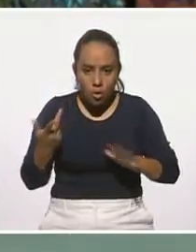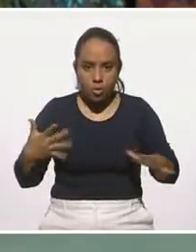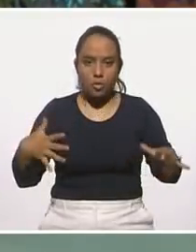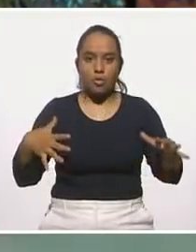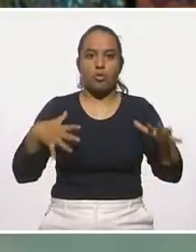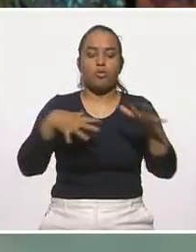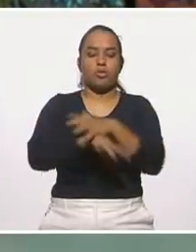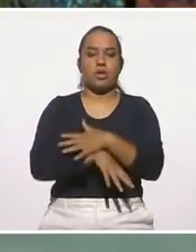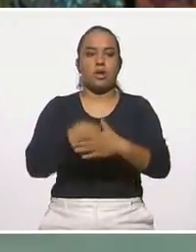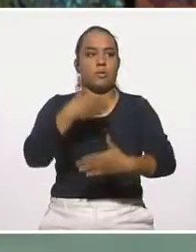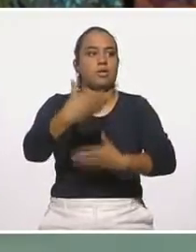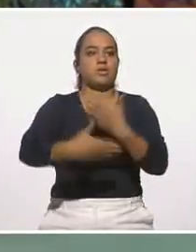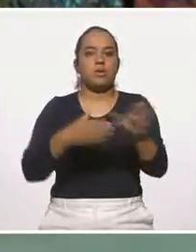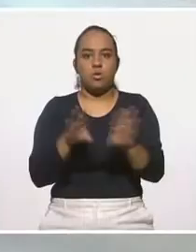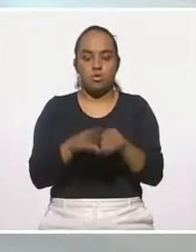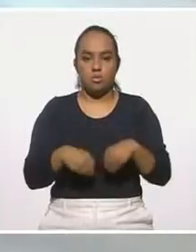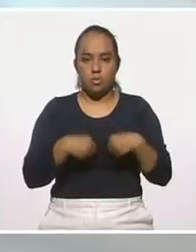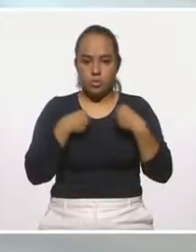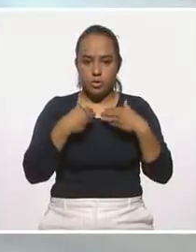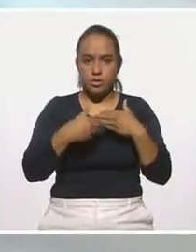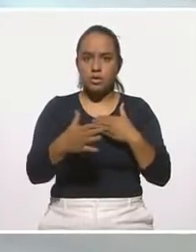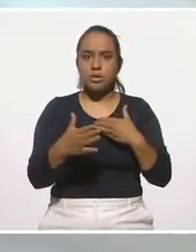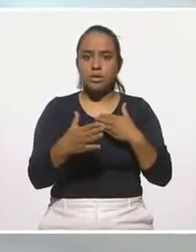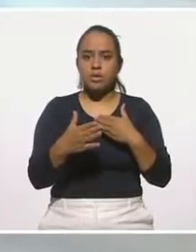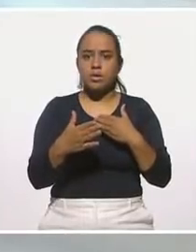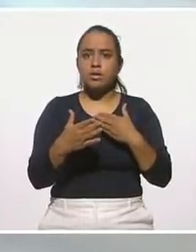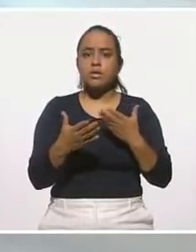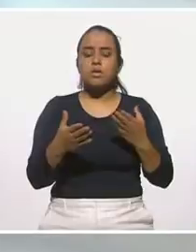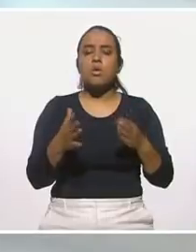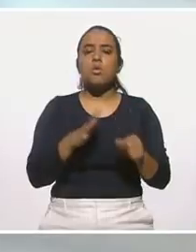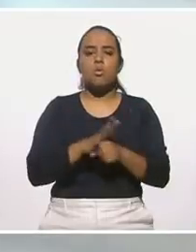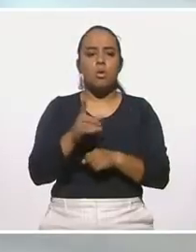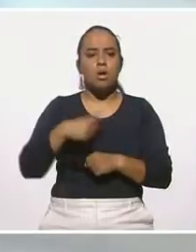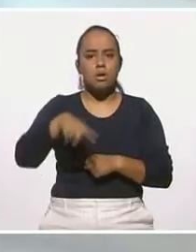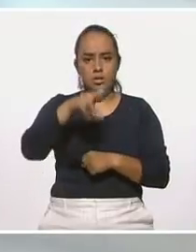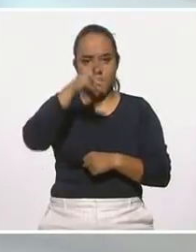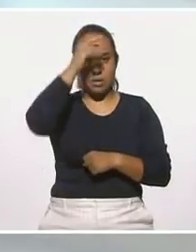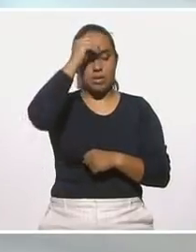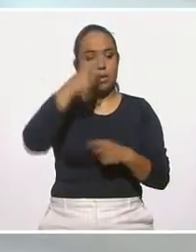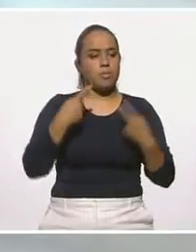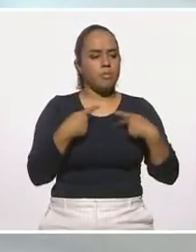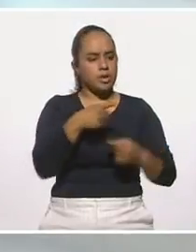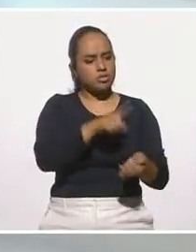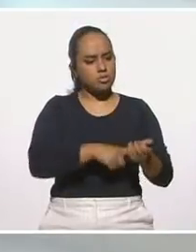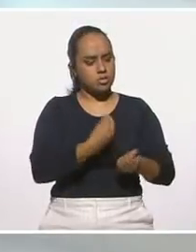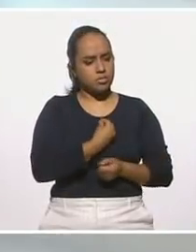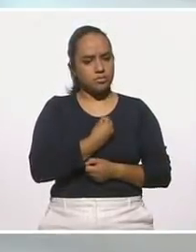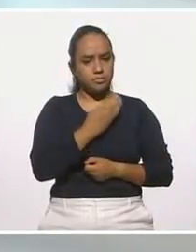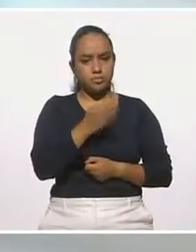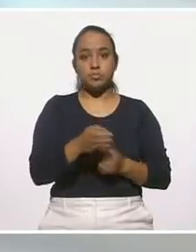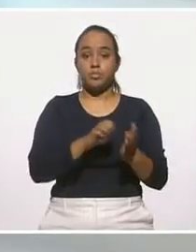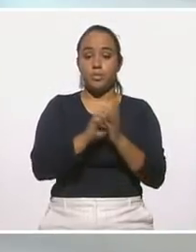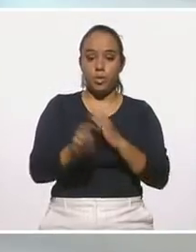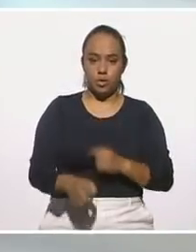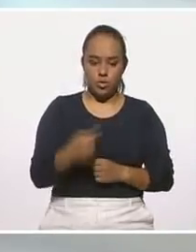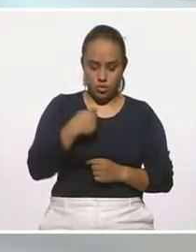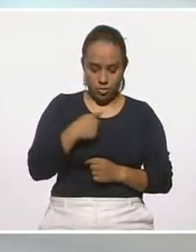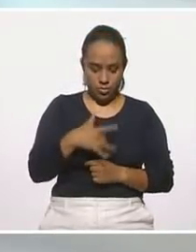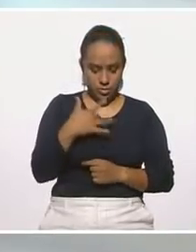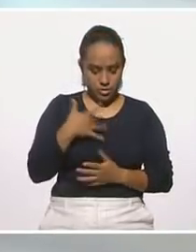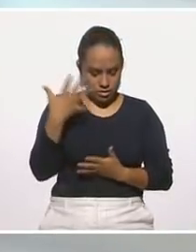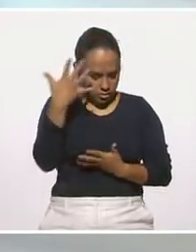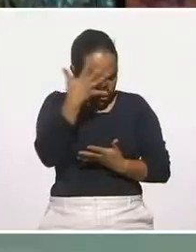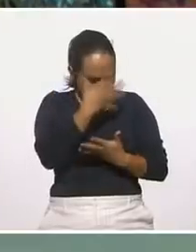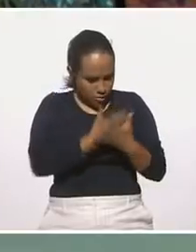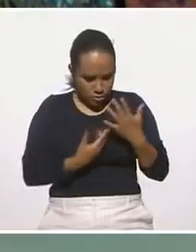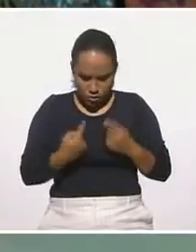hacia adelante, ¿no? Y entonces, ¿qué podríamos aprender de una persona que es resiliente? Cuando tú en este momento estás confundido, no